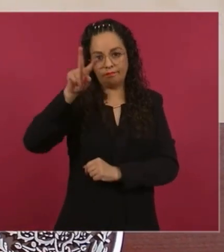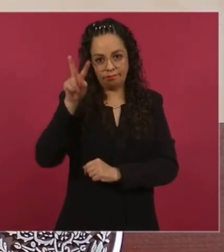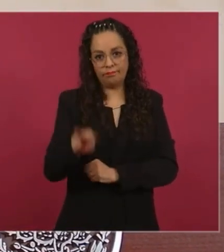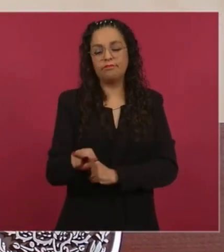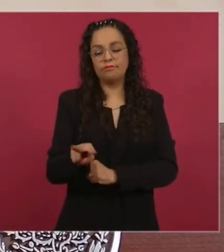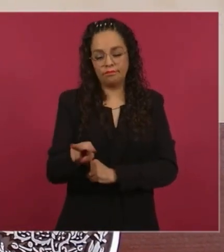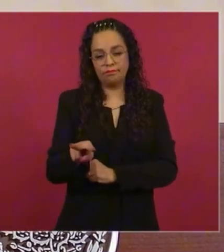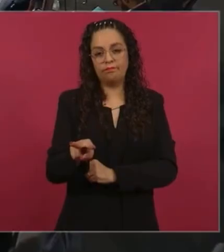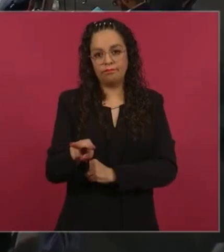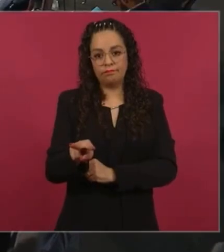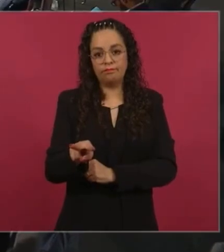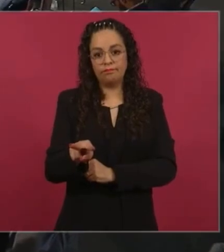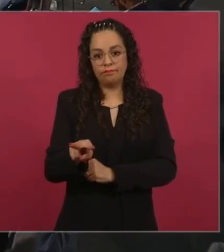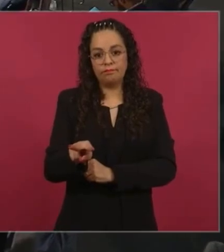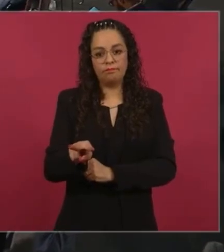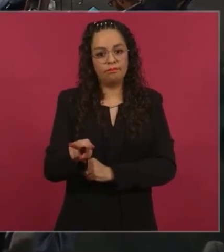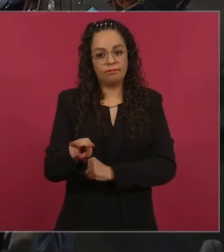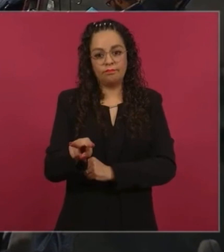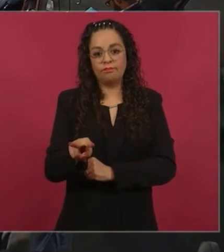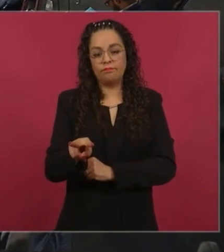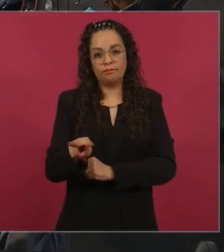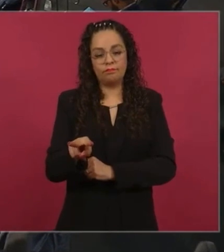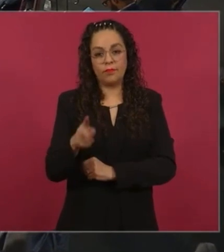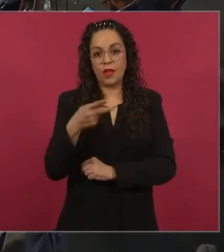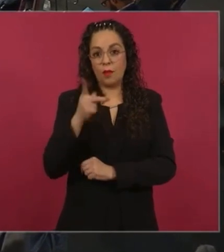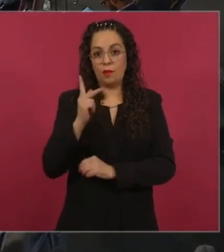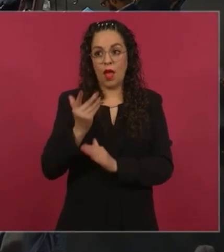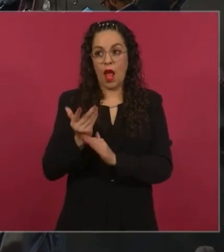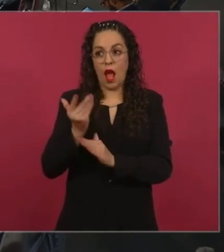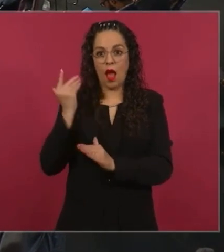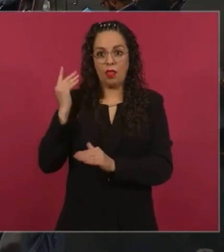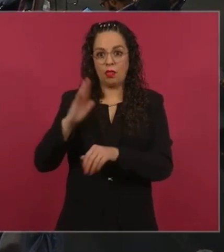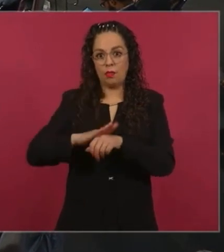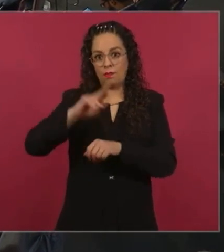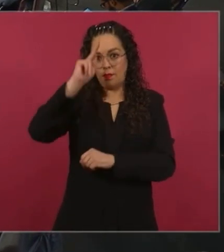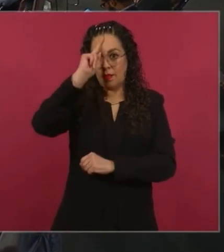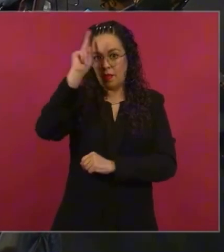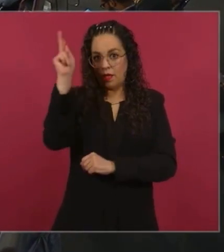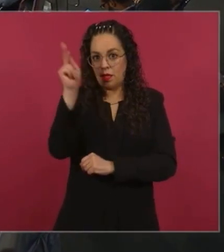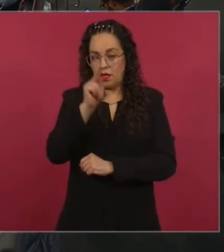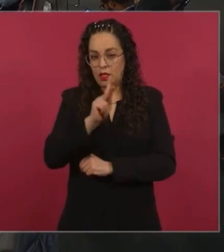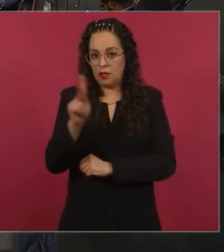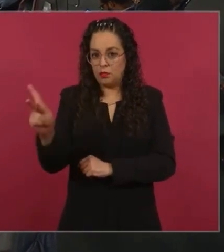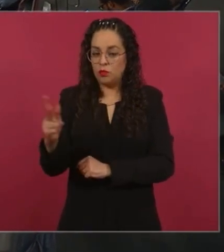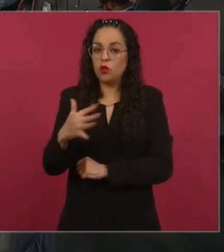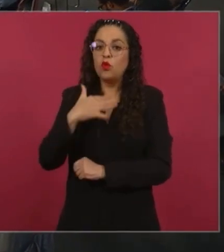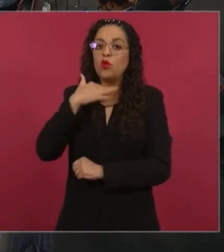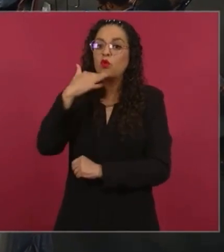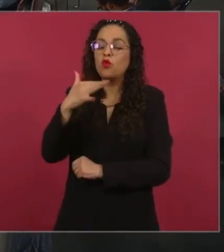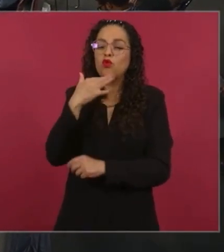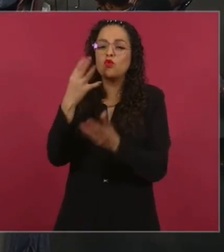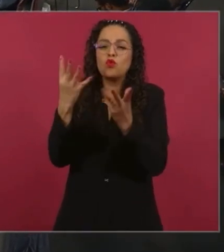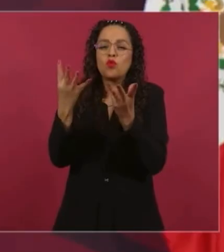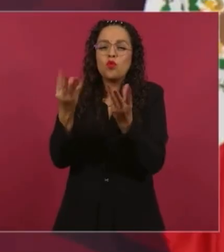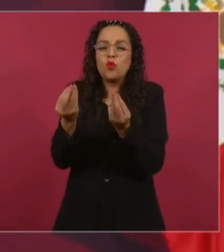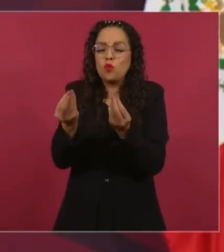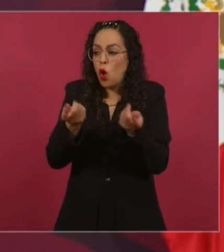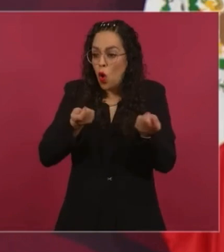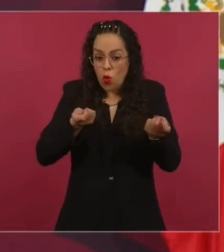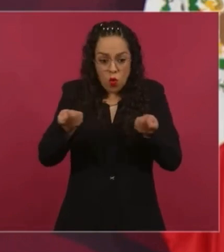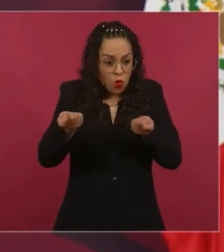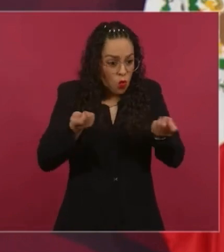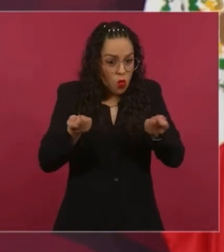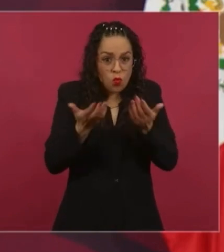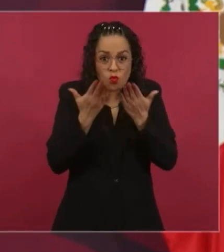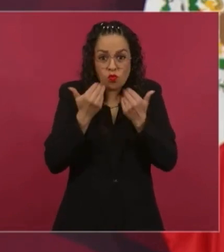no había control de nada, muchísima corrupción. Pues así